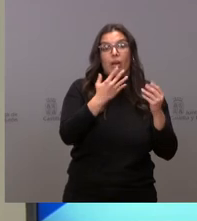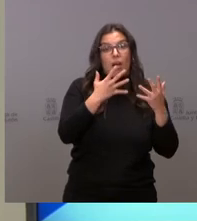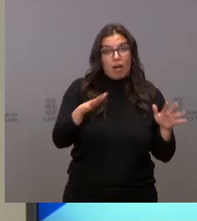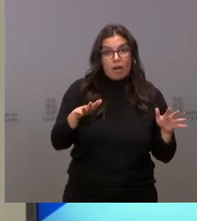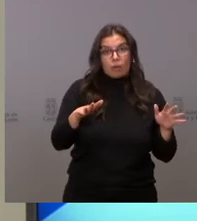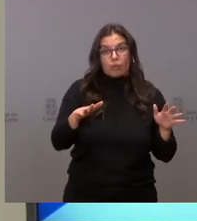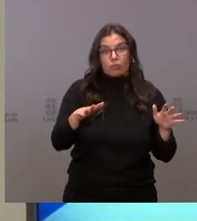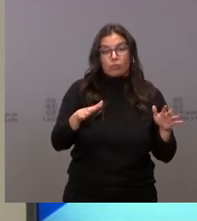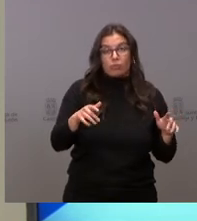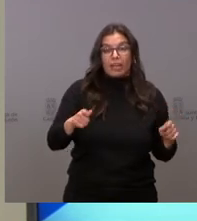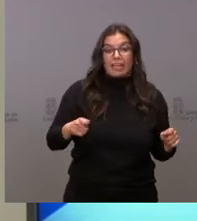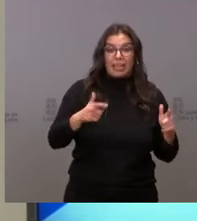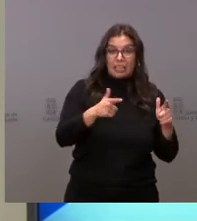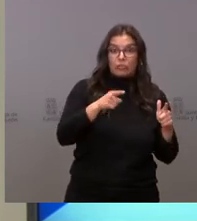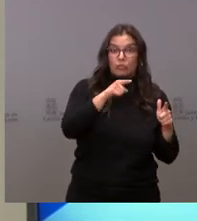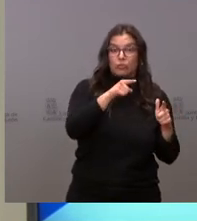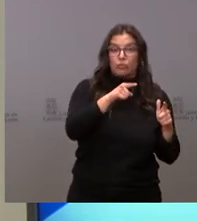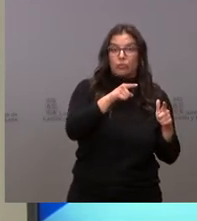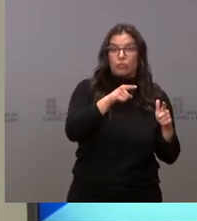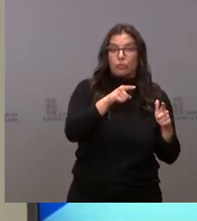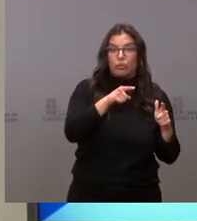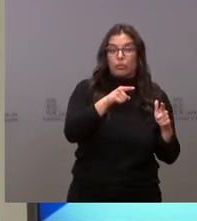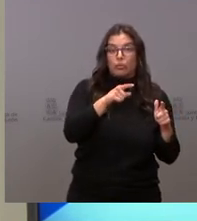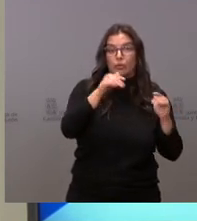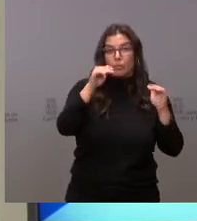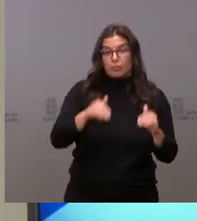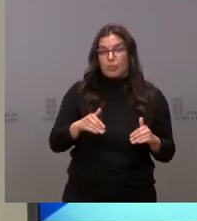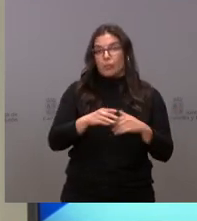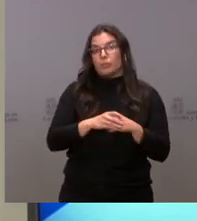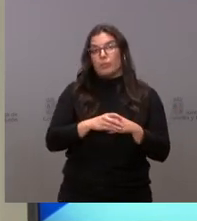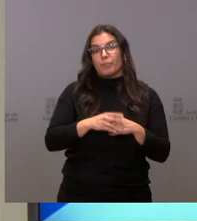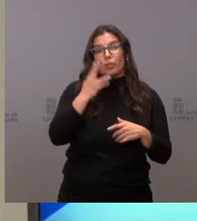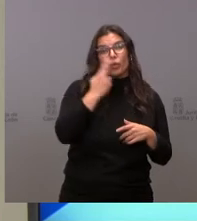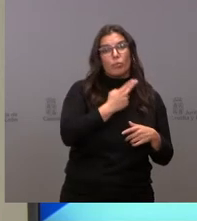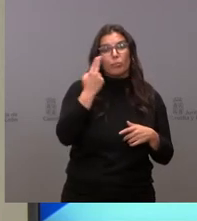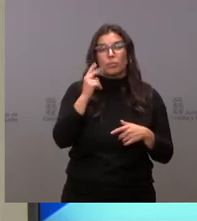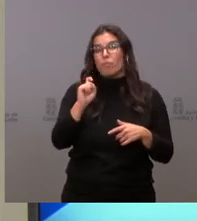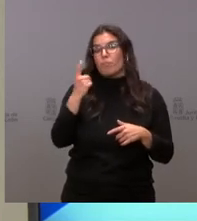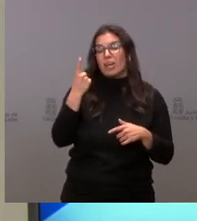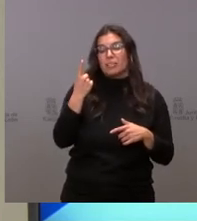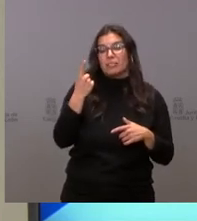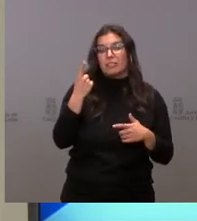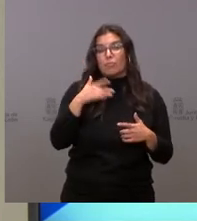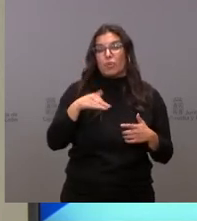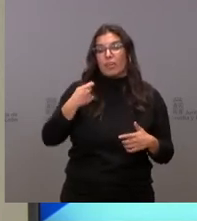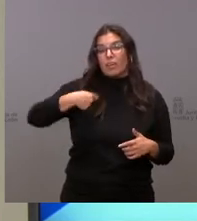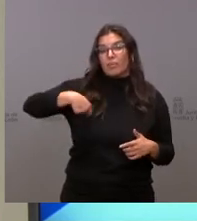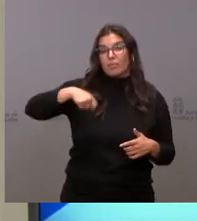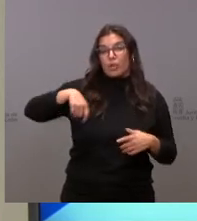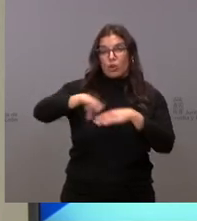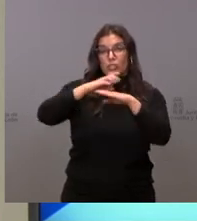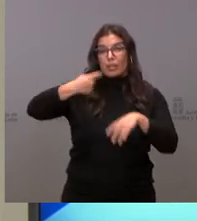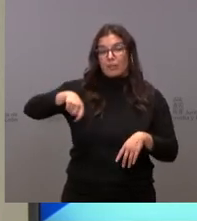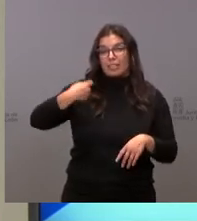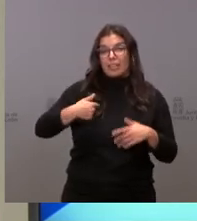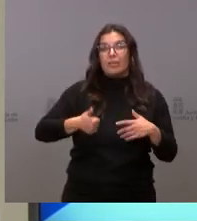quitando esos gastos el crecimiento también es relevante el principal compromiso quizá que puede tener la consejería de presidencia es el que